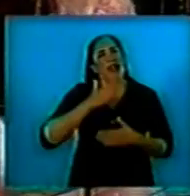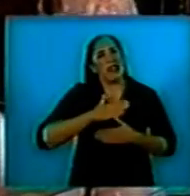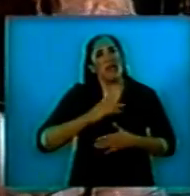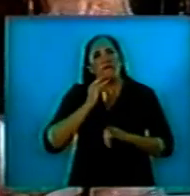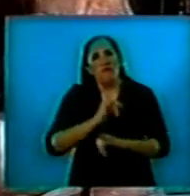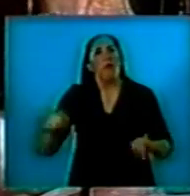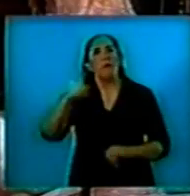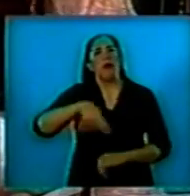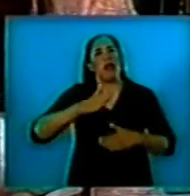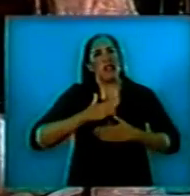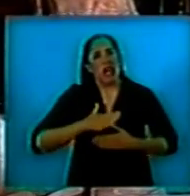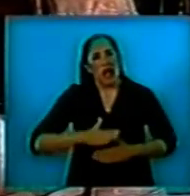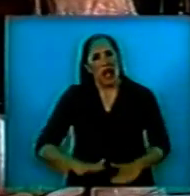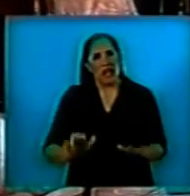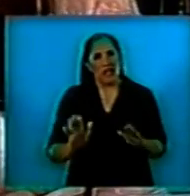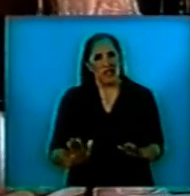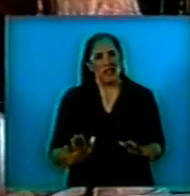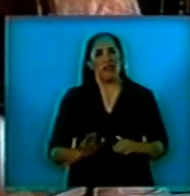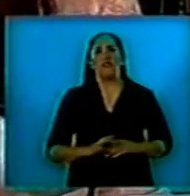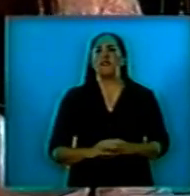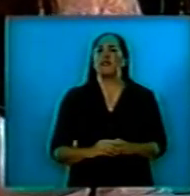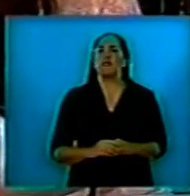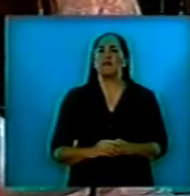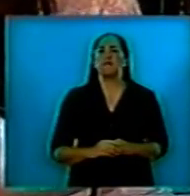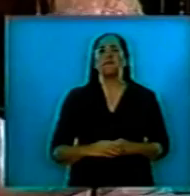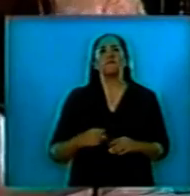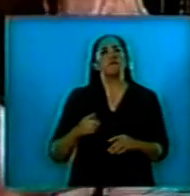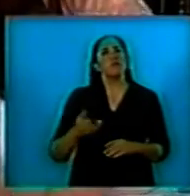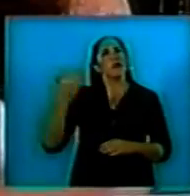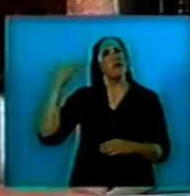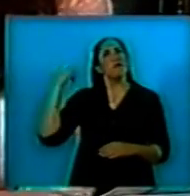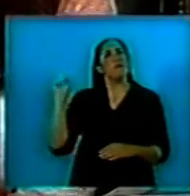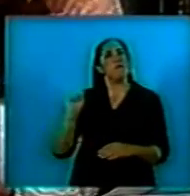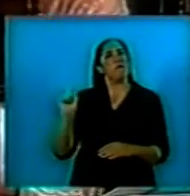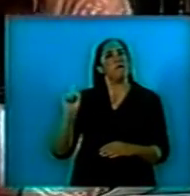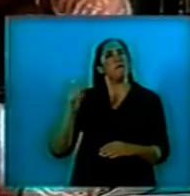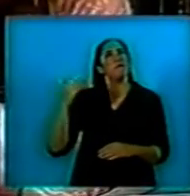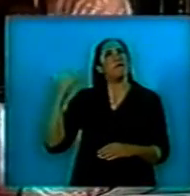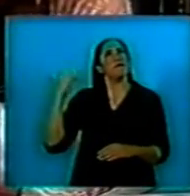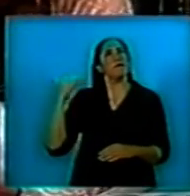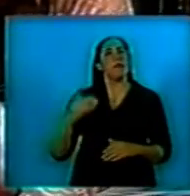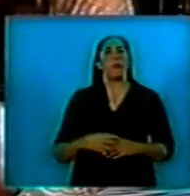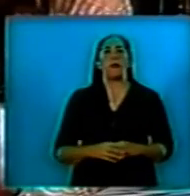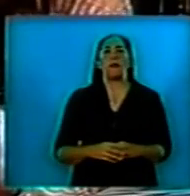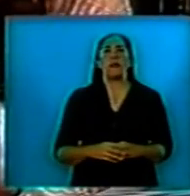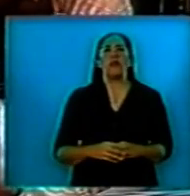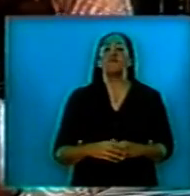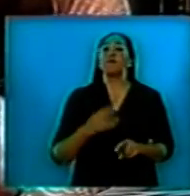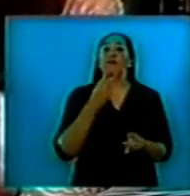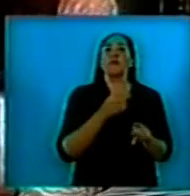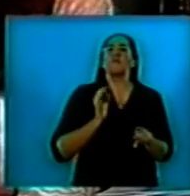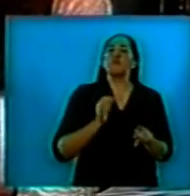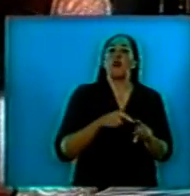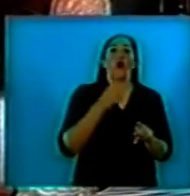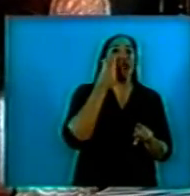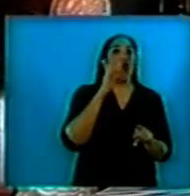decirle que desde aquellos meses en que, por ejemplo, en el 2011,